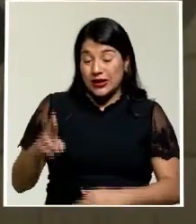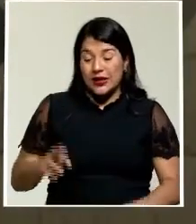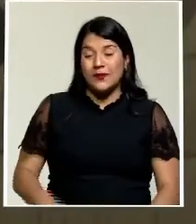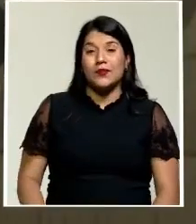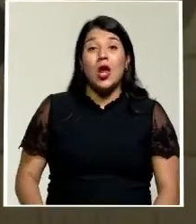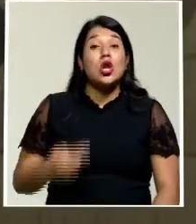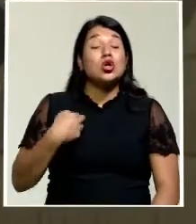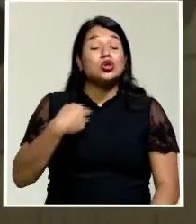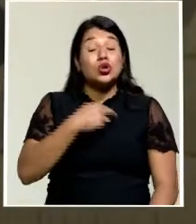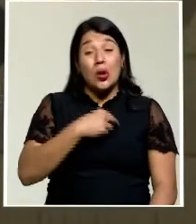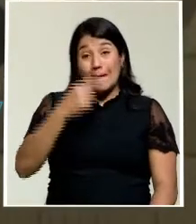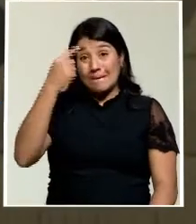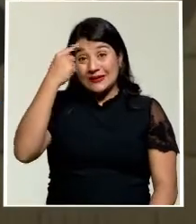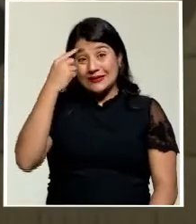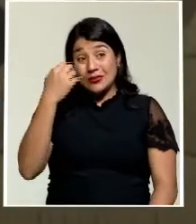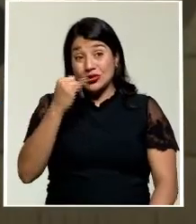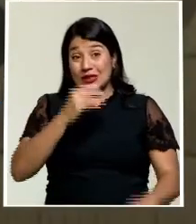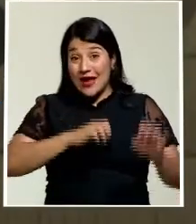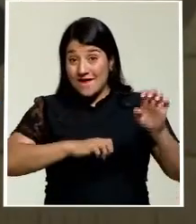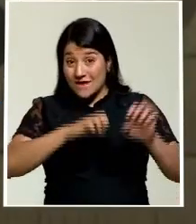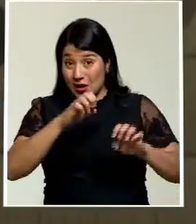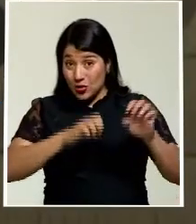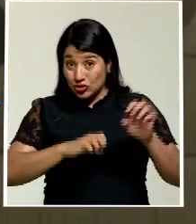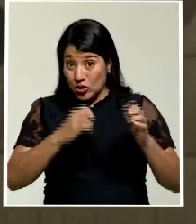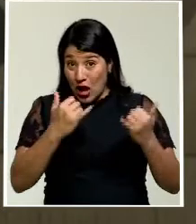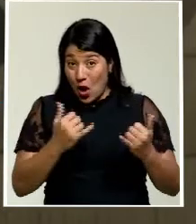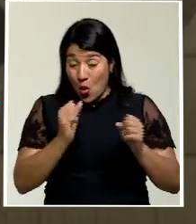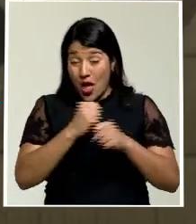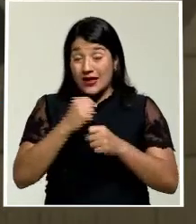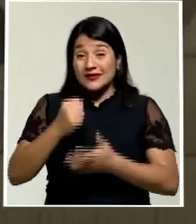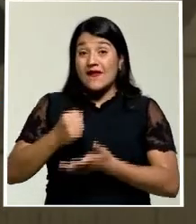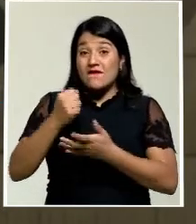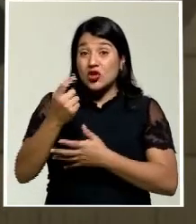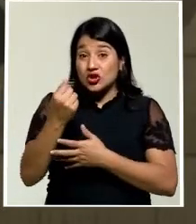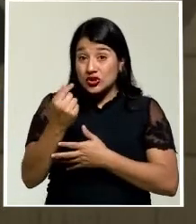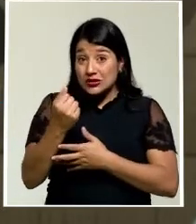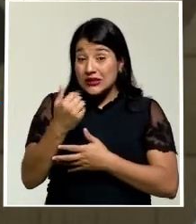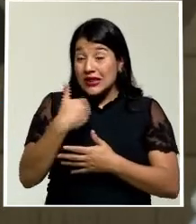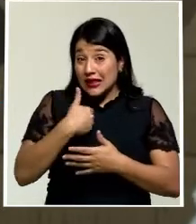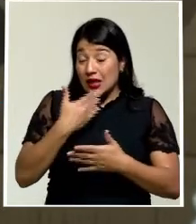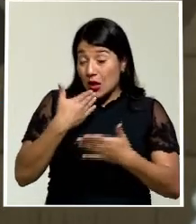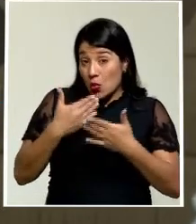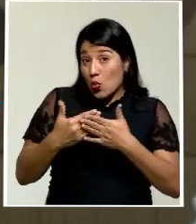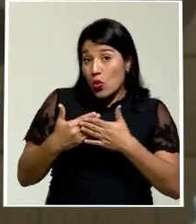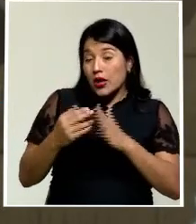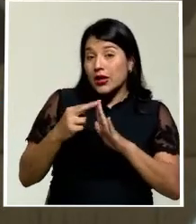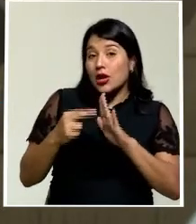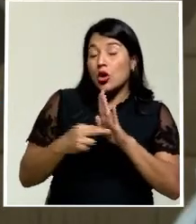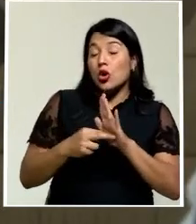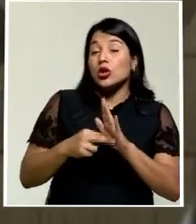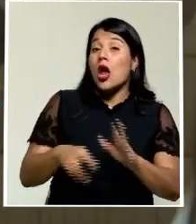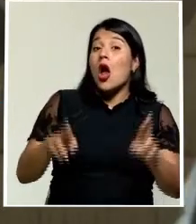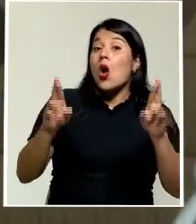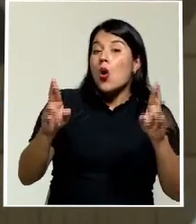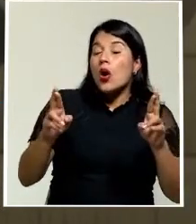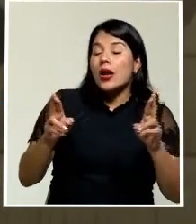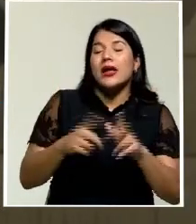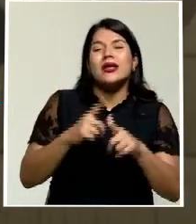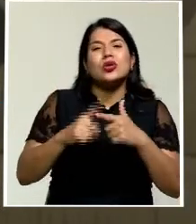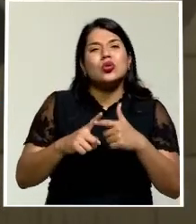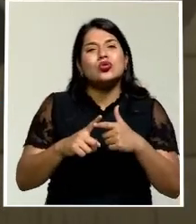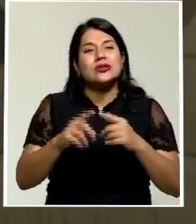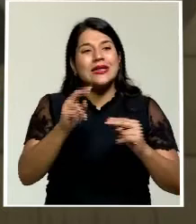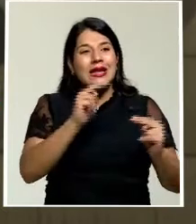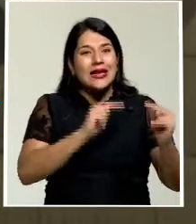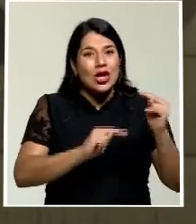que si la revisión por parte del Fondo Monetario resulta favorable, como esperaríamos que resulte, el mercado se tranquilice,